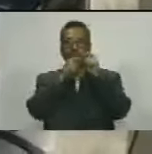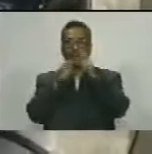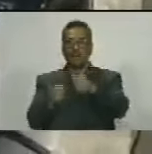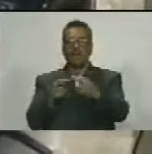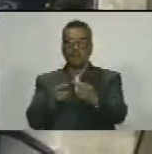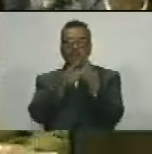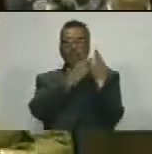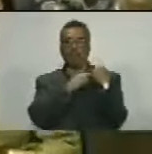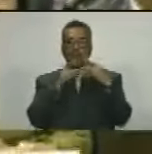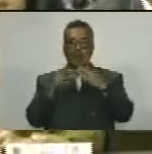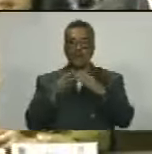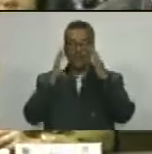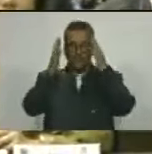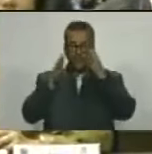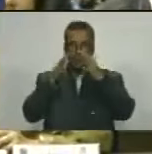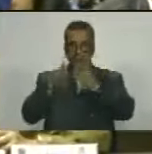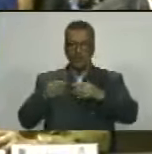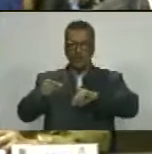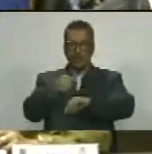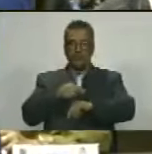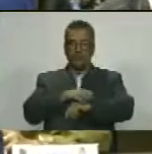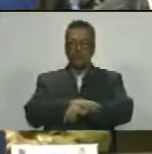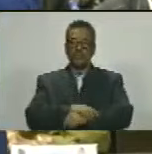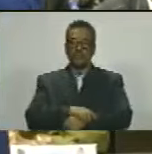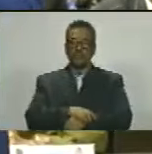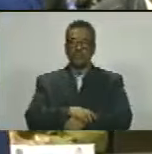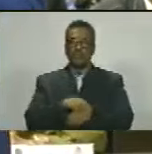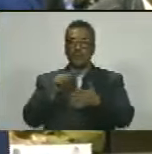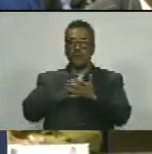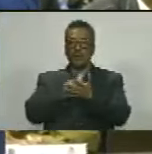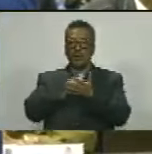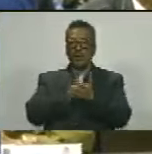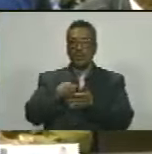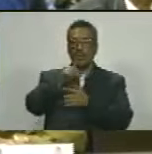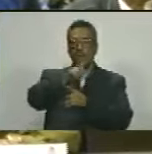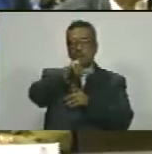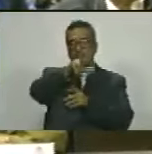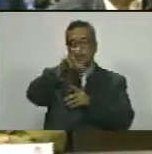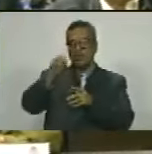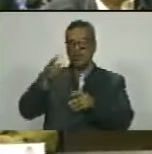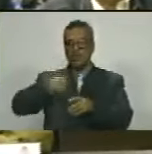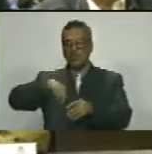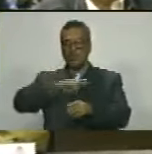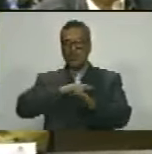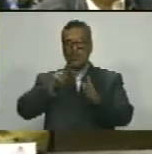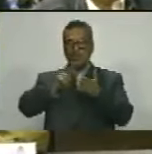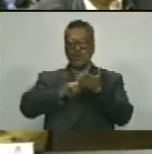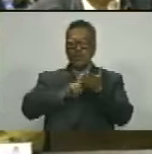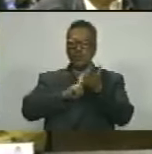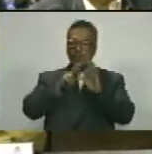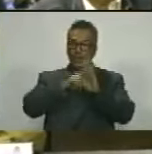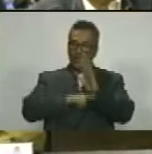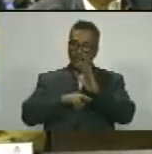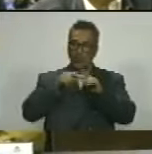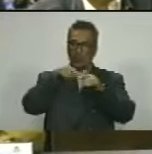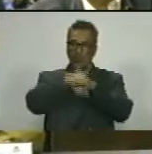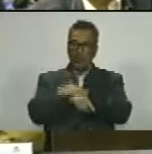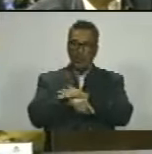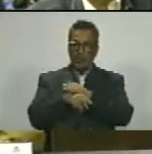representante ante el consejo de estado y el artículo 130 de nuestro reglamento de interior